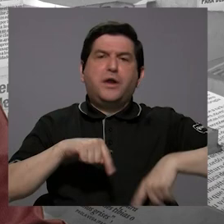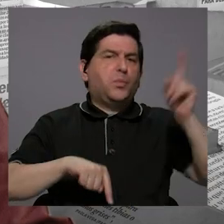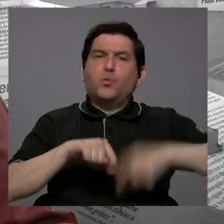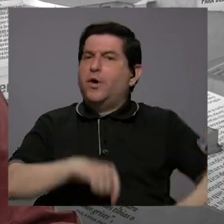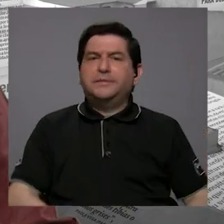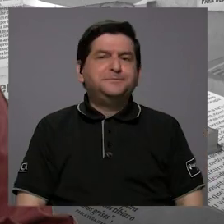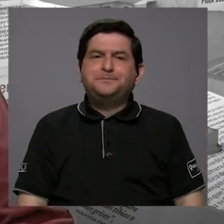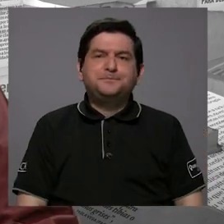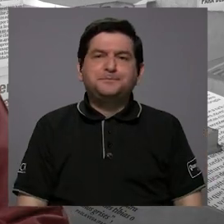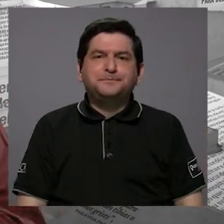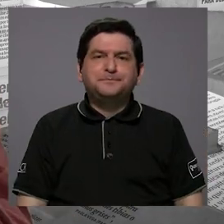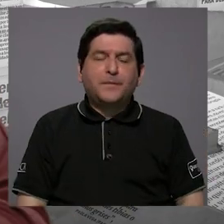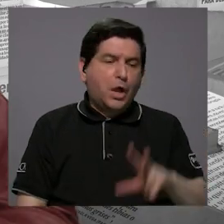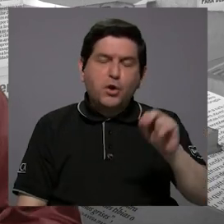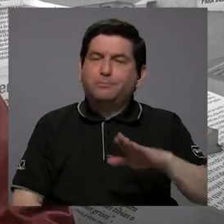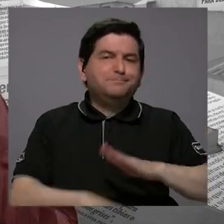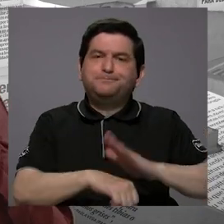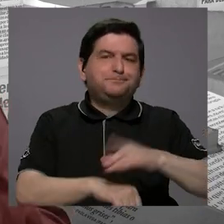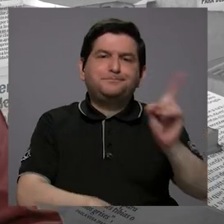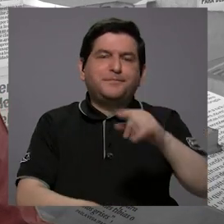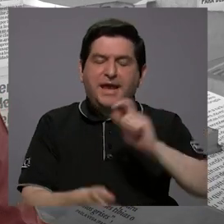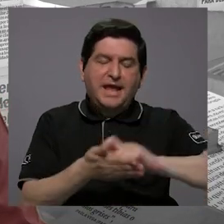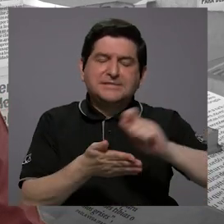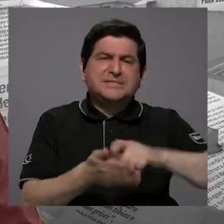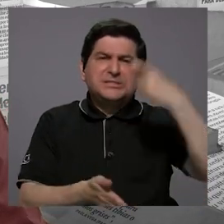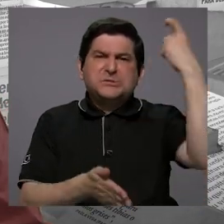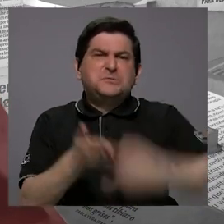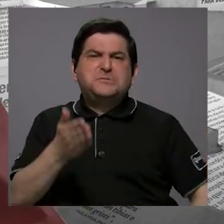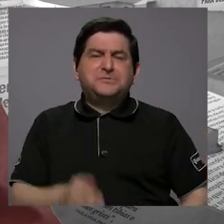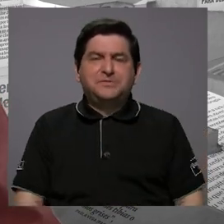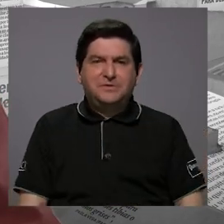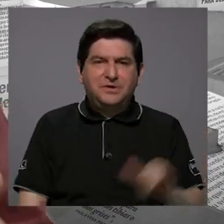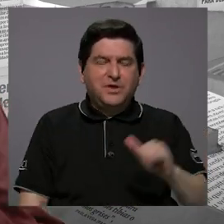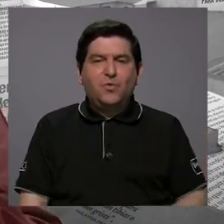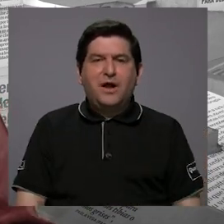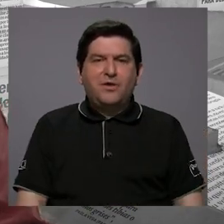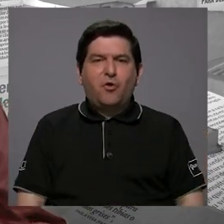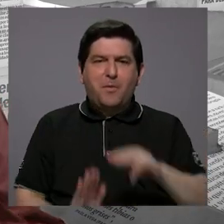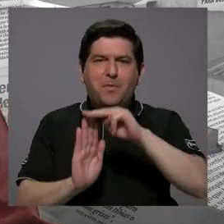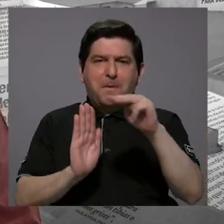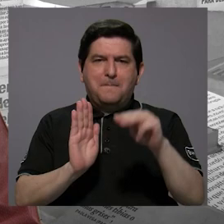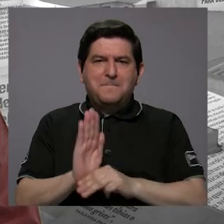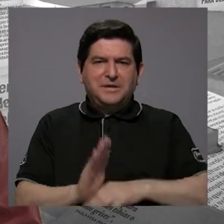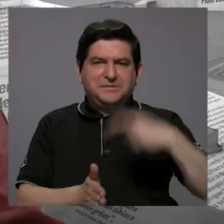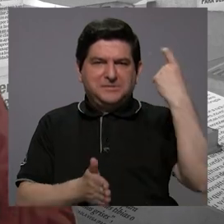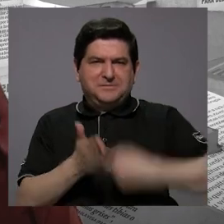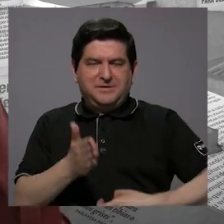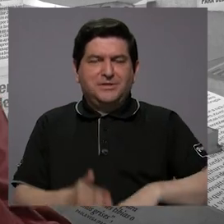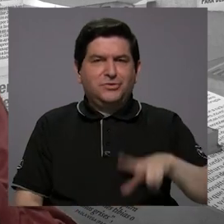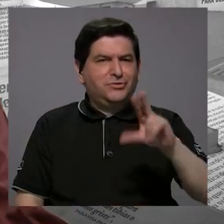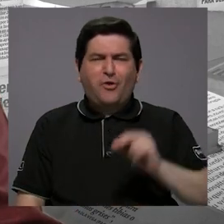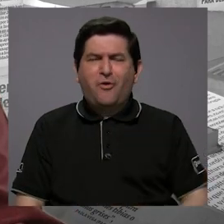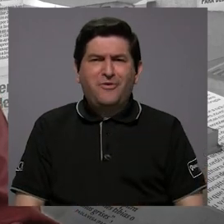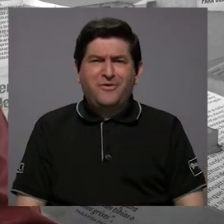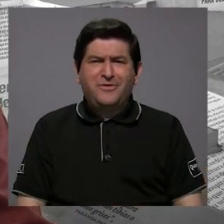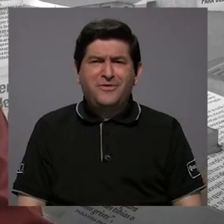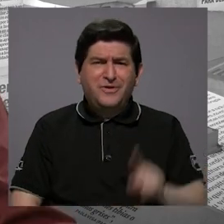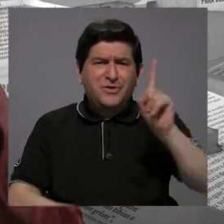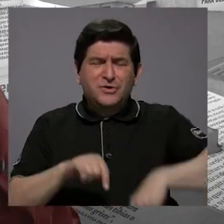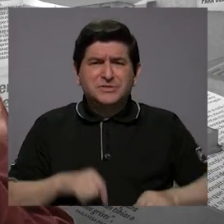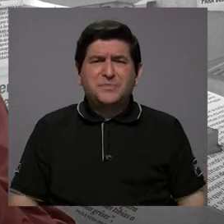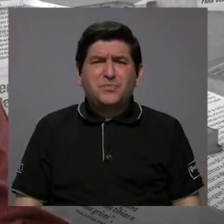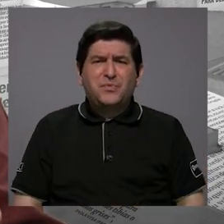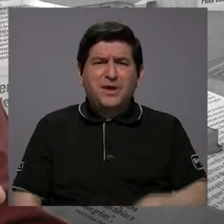no está permitido. Pero bueno, es que no, no está permitido, está escrito en piedra, como si fueran los mandamientos. No se pueden fraccionar vacaciones, no se pueden fraccionar